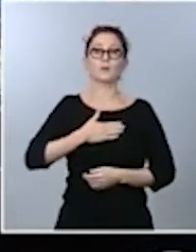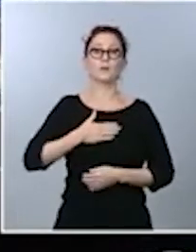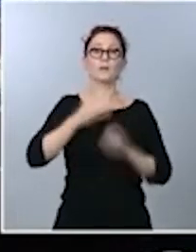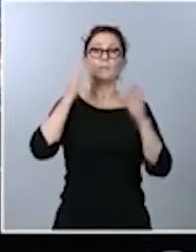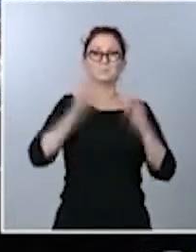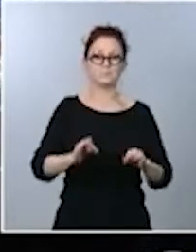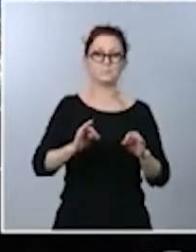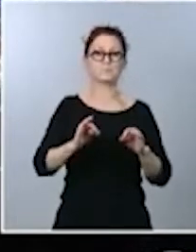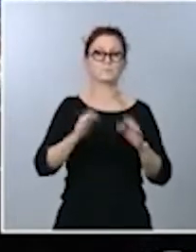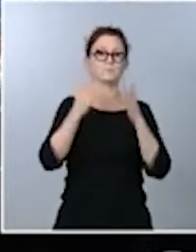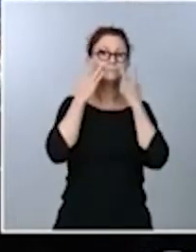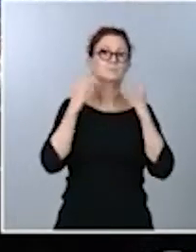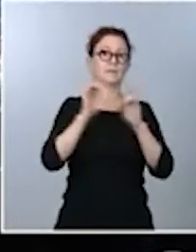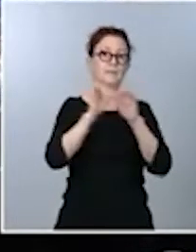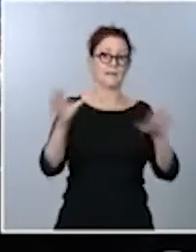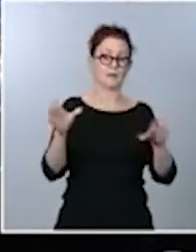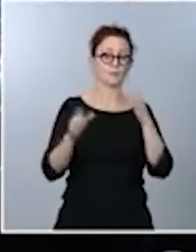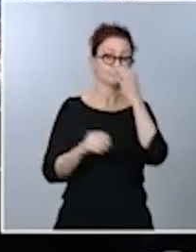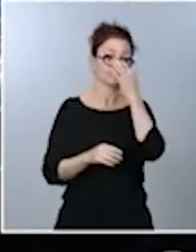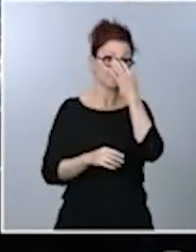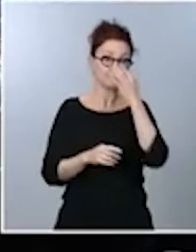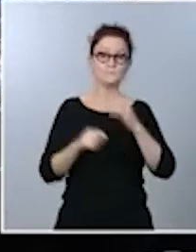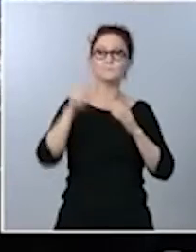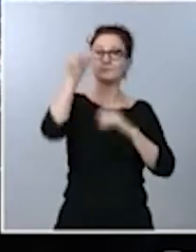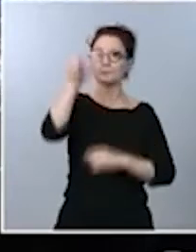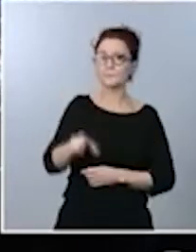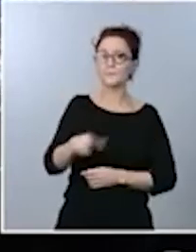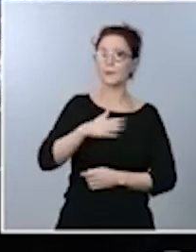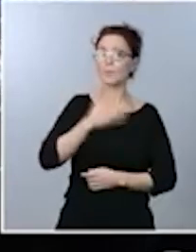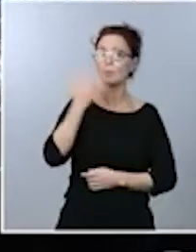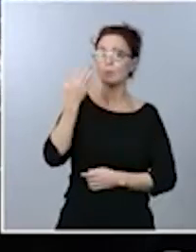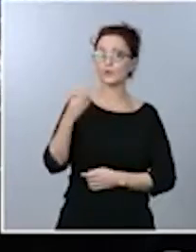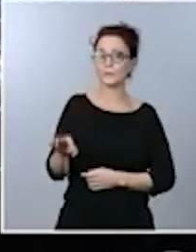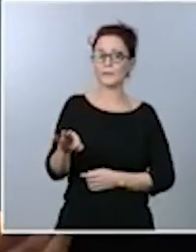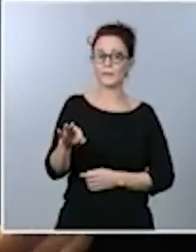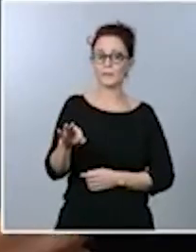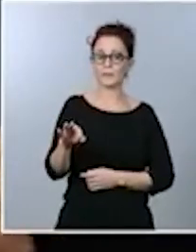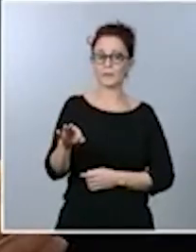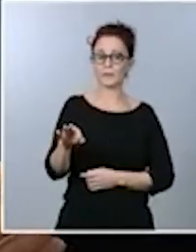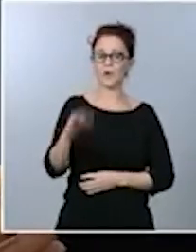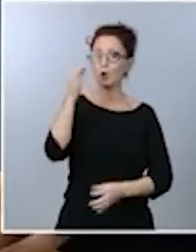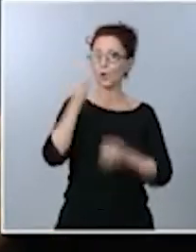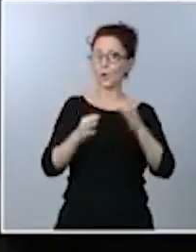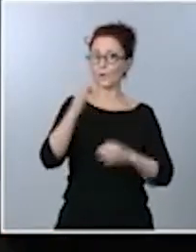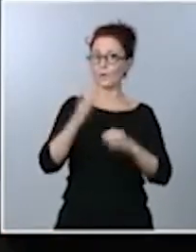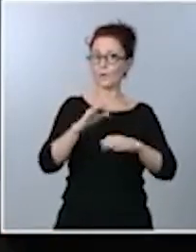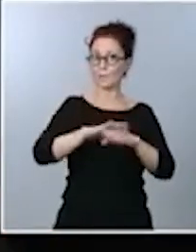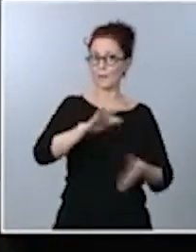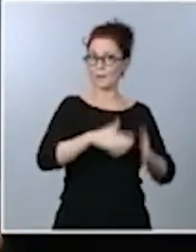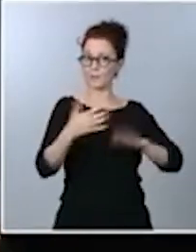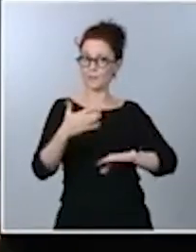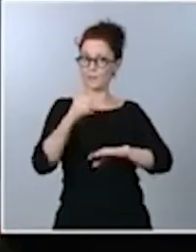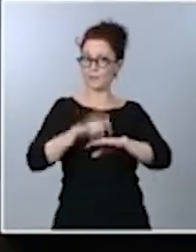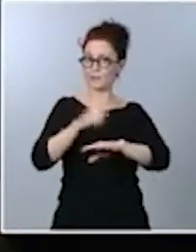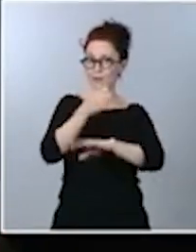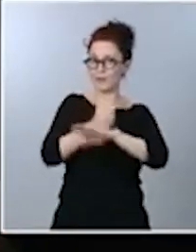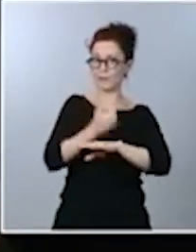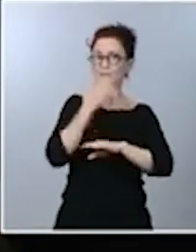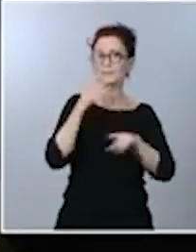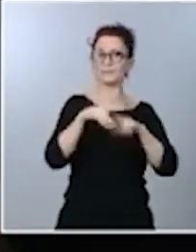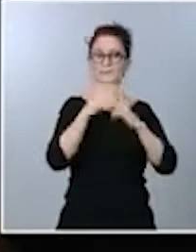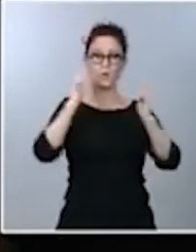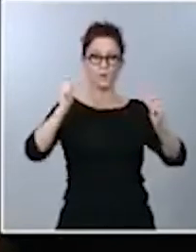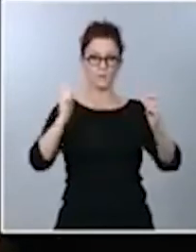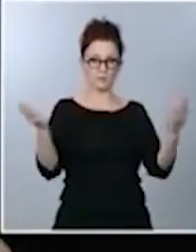para usted no hay posibilidad, no hay armazón jurídico para aplicar un toque de queda. Sin el estado de alarma me gustaría que quedase claro.